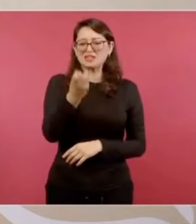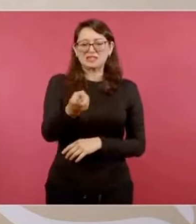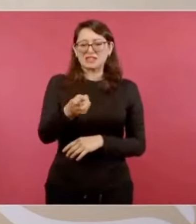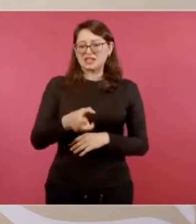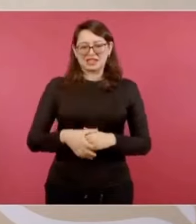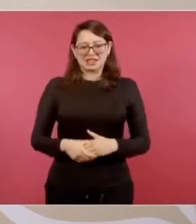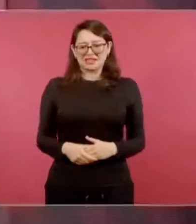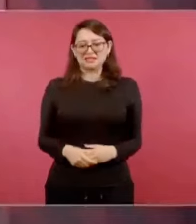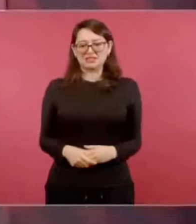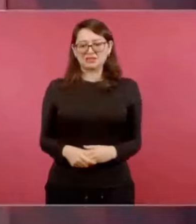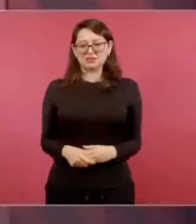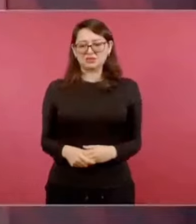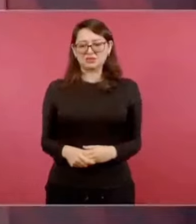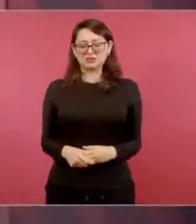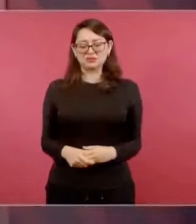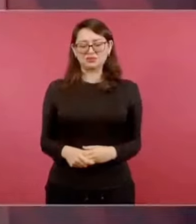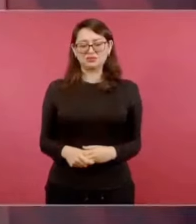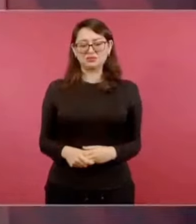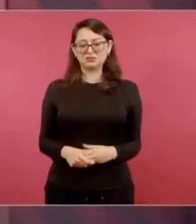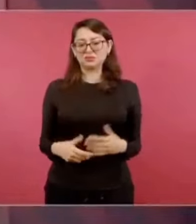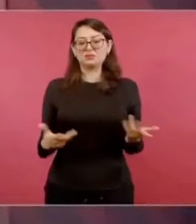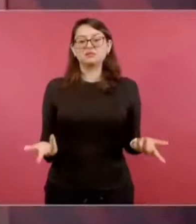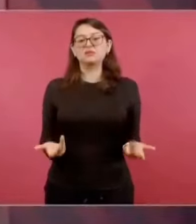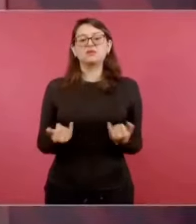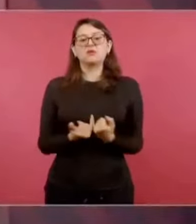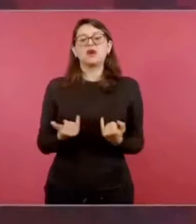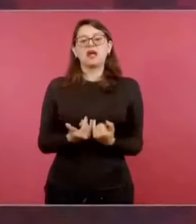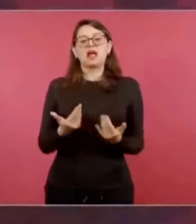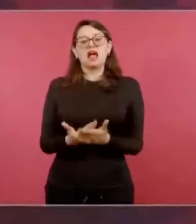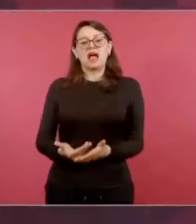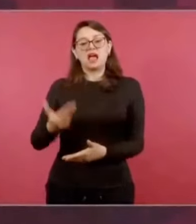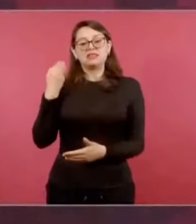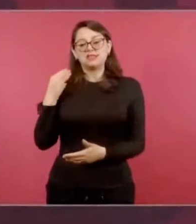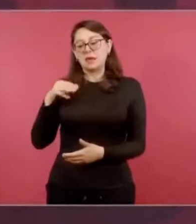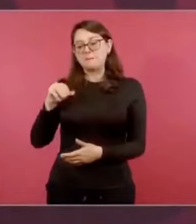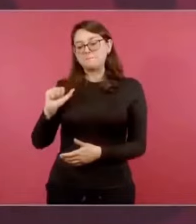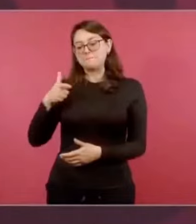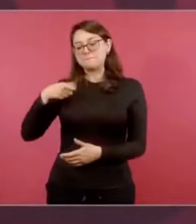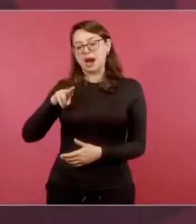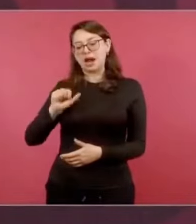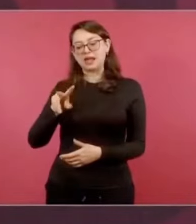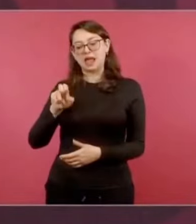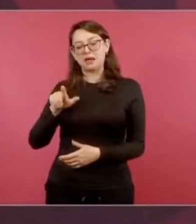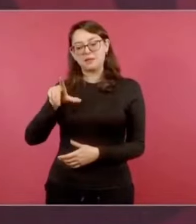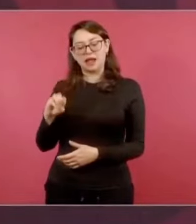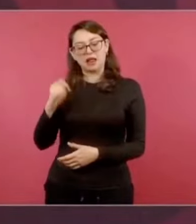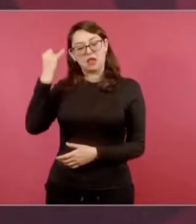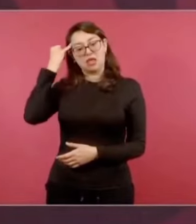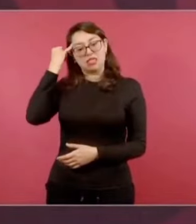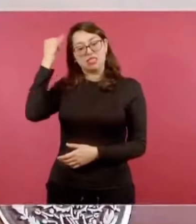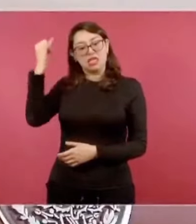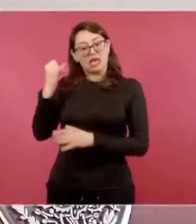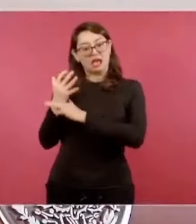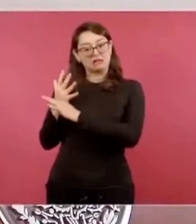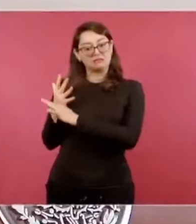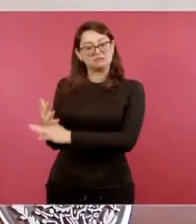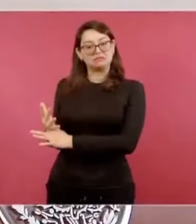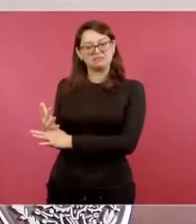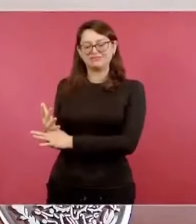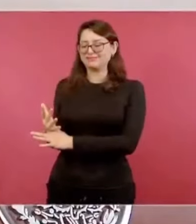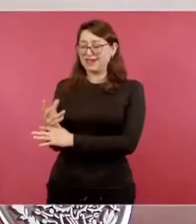principio de Maquiavelo en estos tiempos, nunca